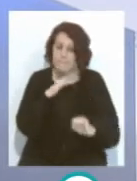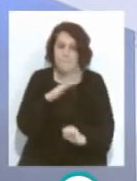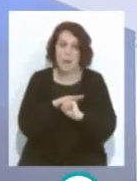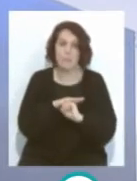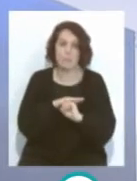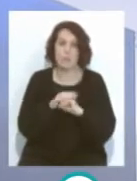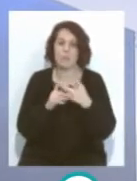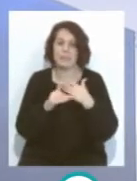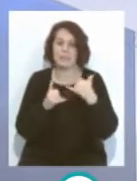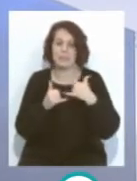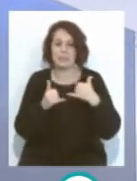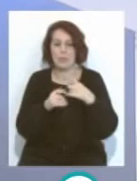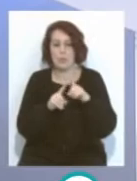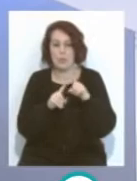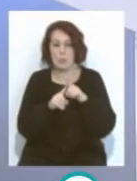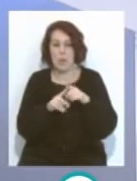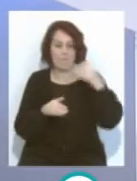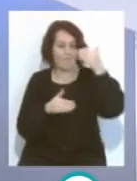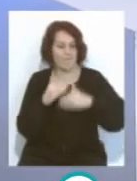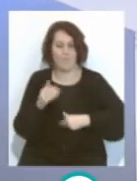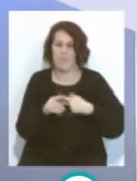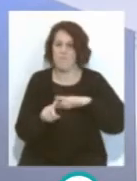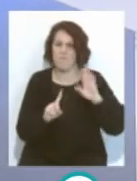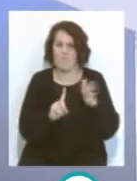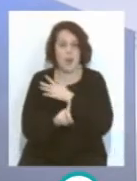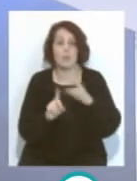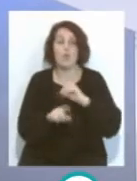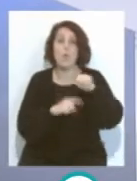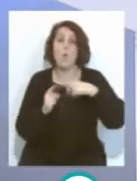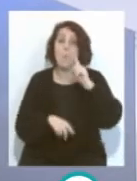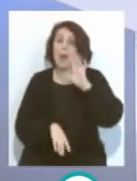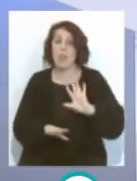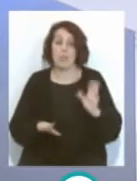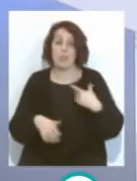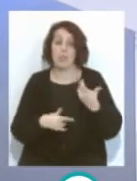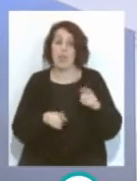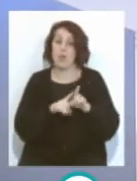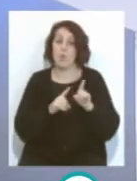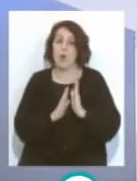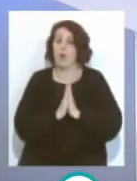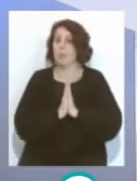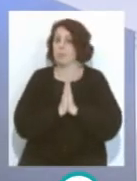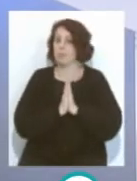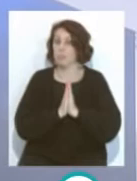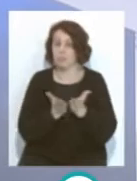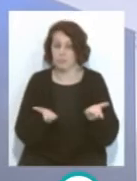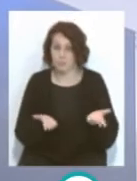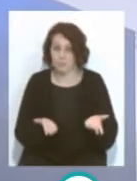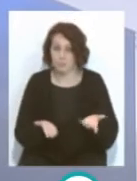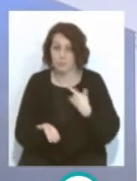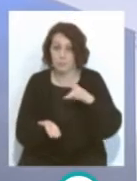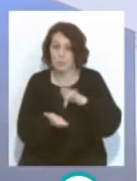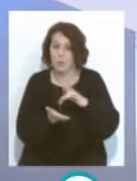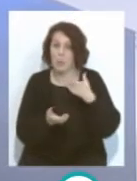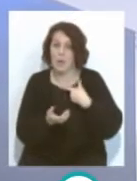traspasa la raya es ya de lo violento, porque después parece que no han matado a nadie, son las madretarezas de Calcuta. Cuando